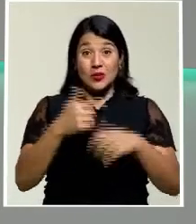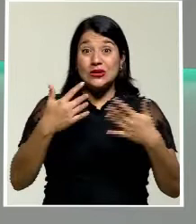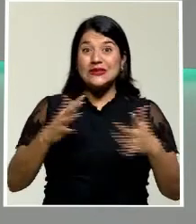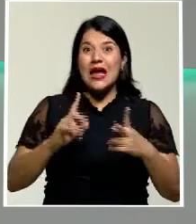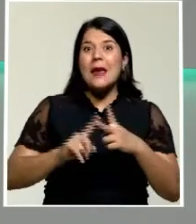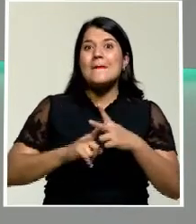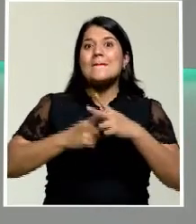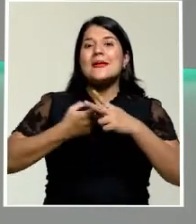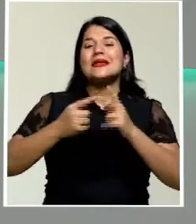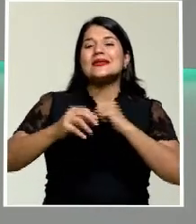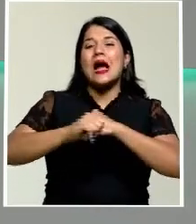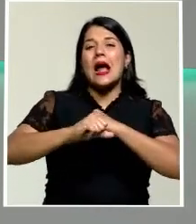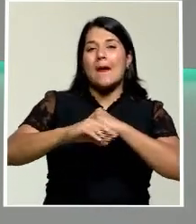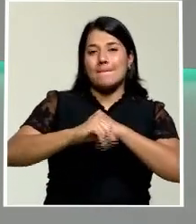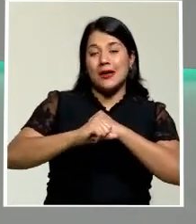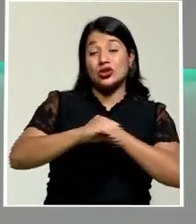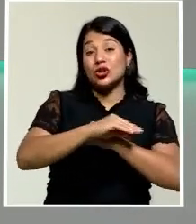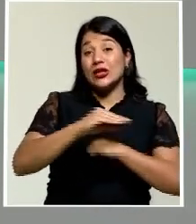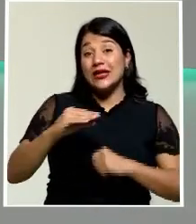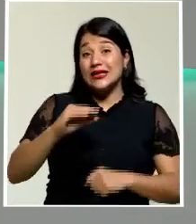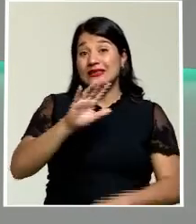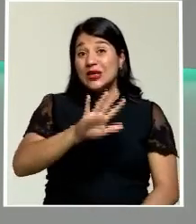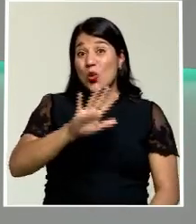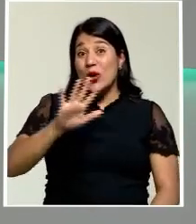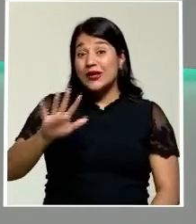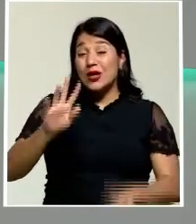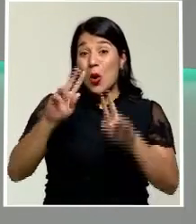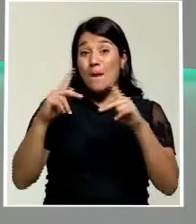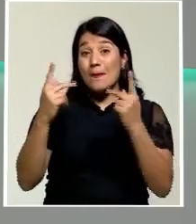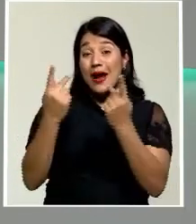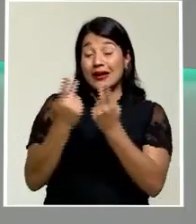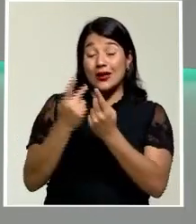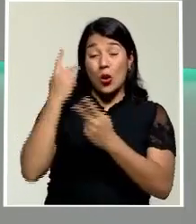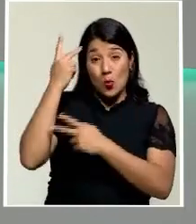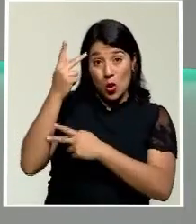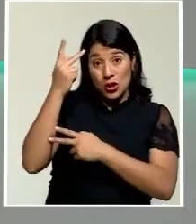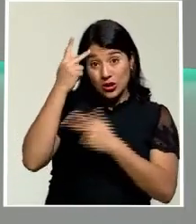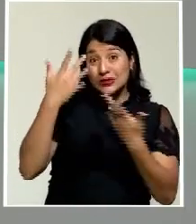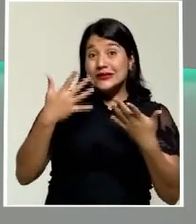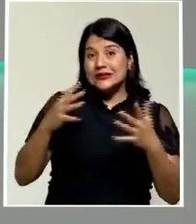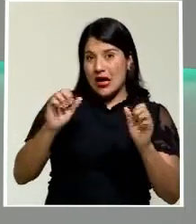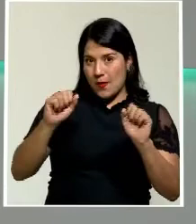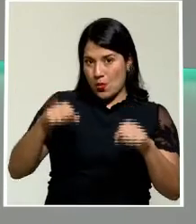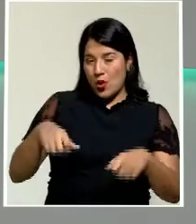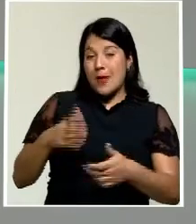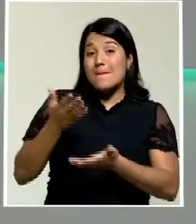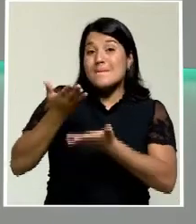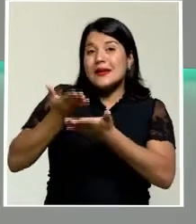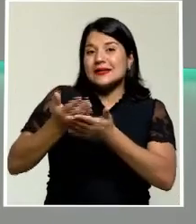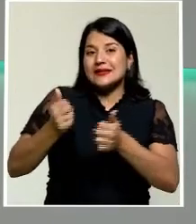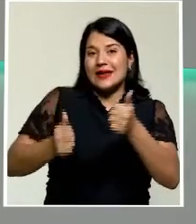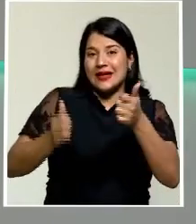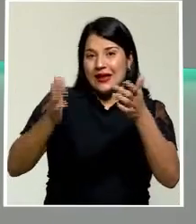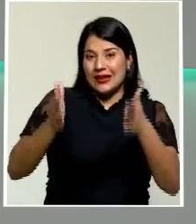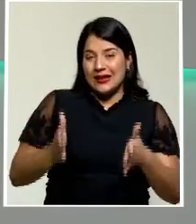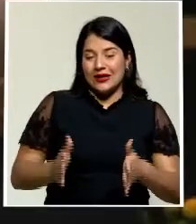campaña y los 55 partidos políticos inscritos podrán presentar sus candidaturas.